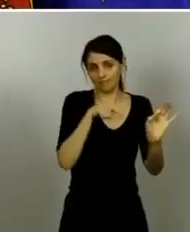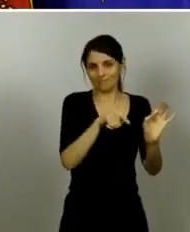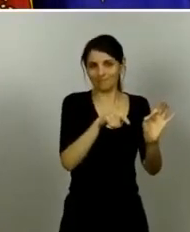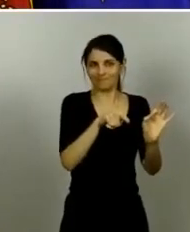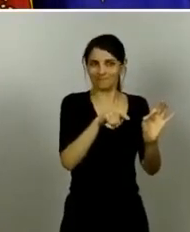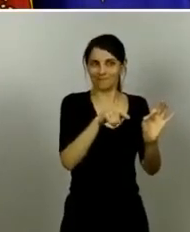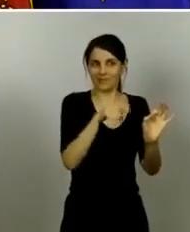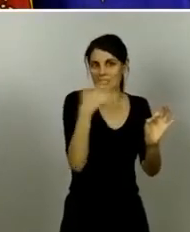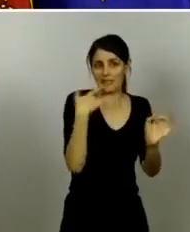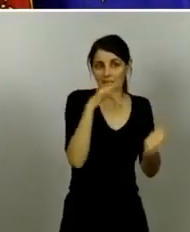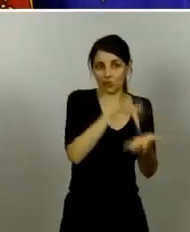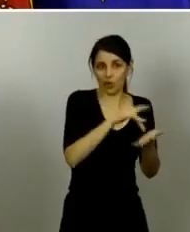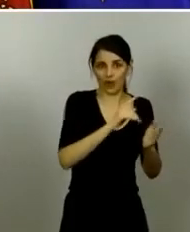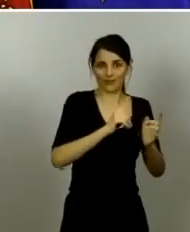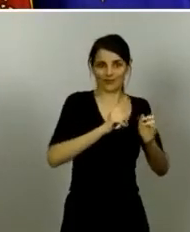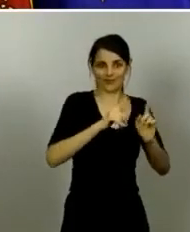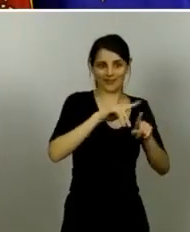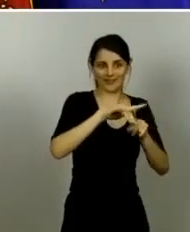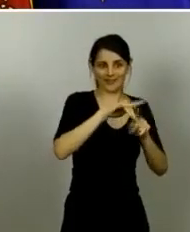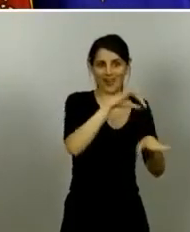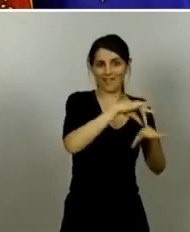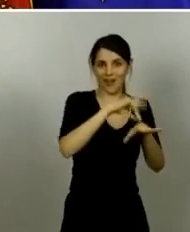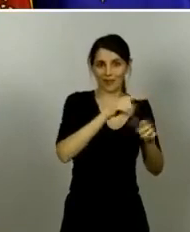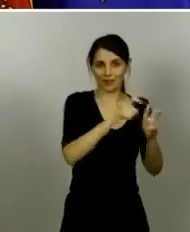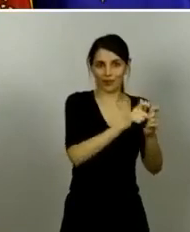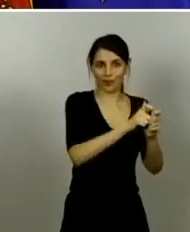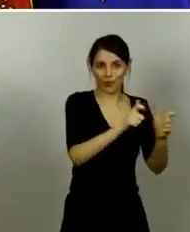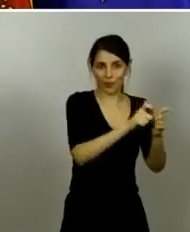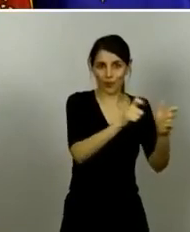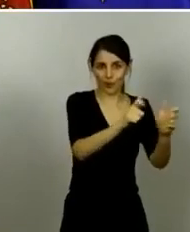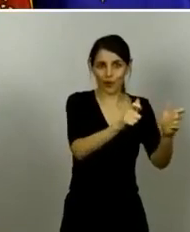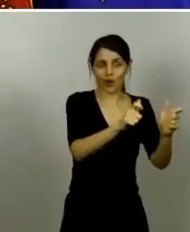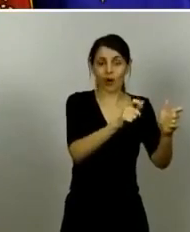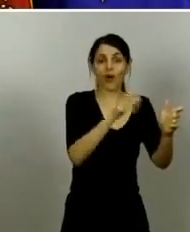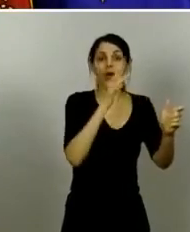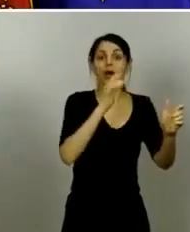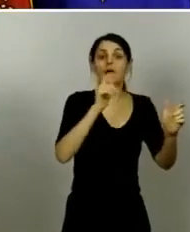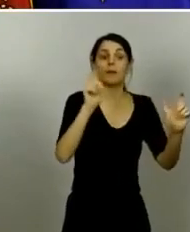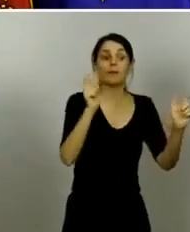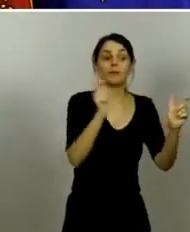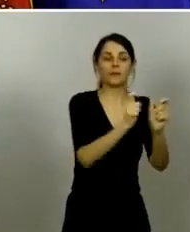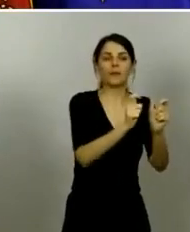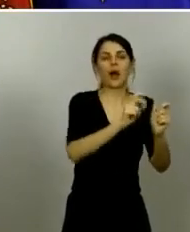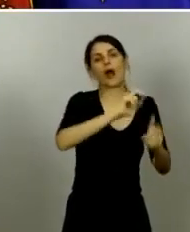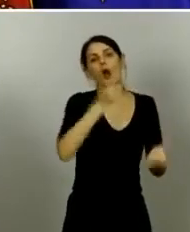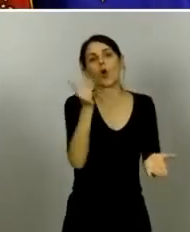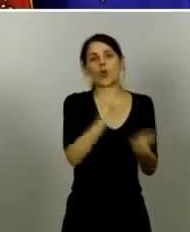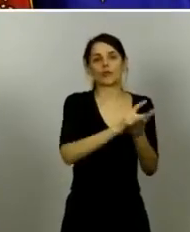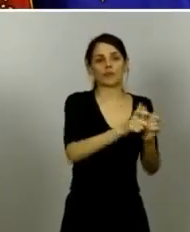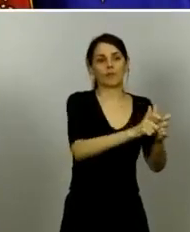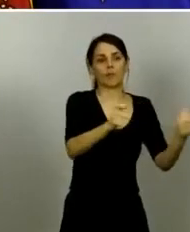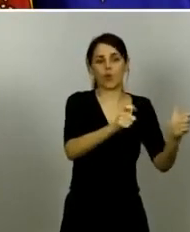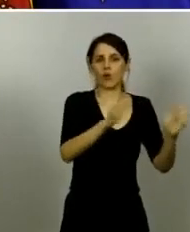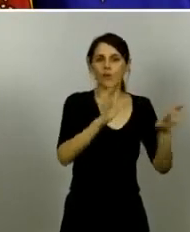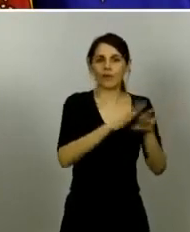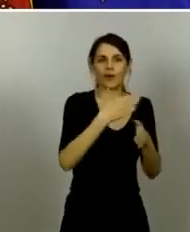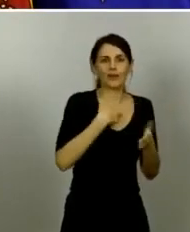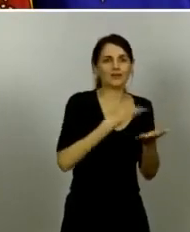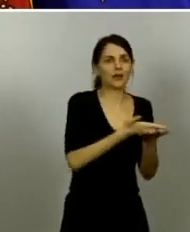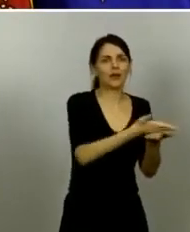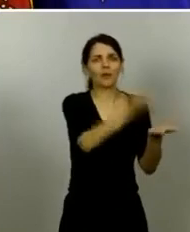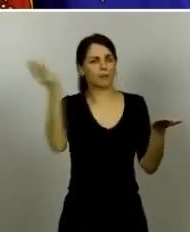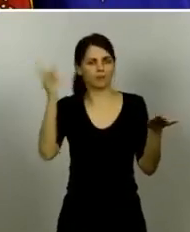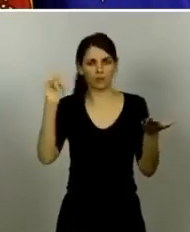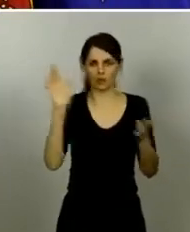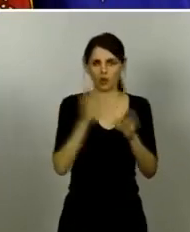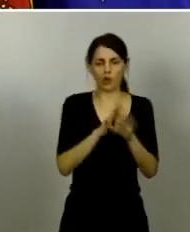lo tanto vuelve a haber casos pero son casos que se circunscriben a grupos muy concretos poblaciones muy limitadas muy bien identificadas y a las que